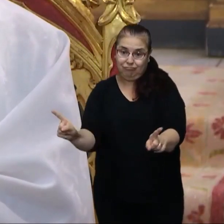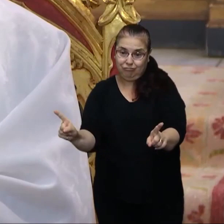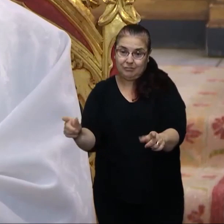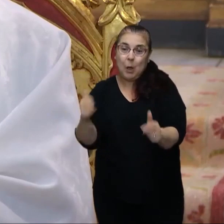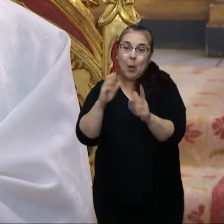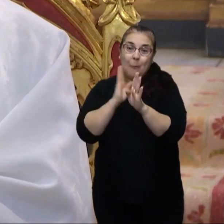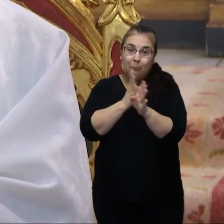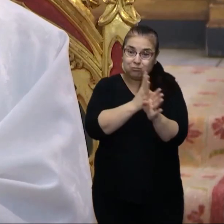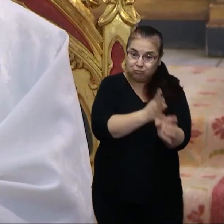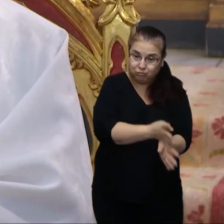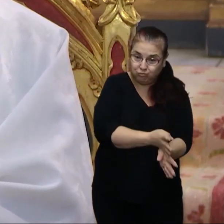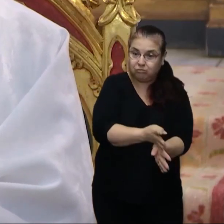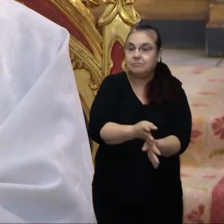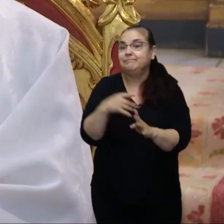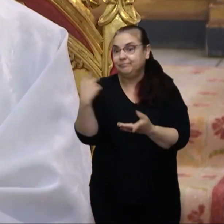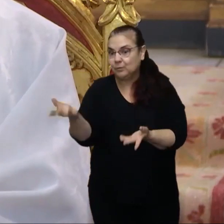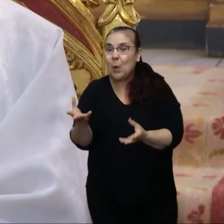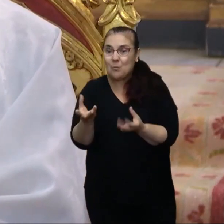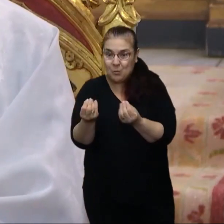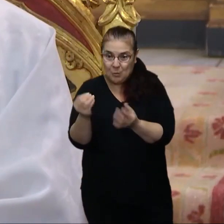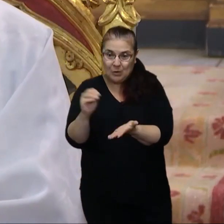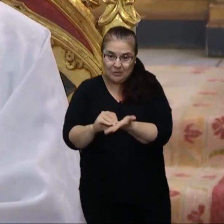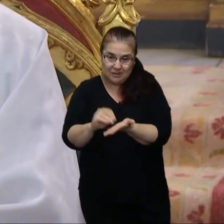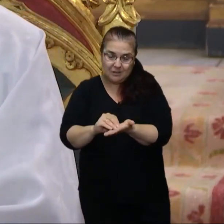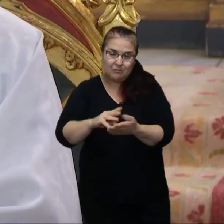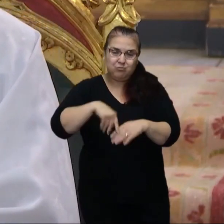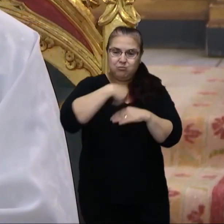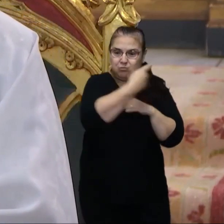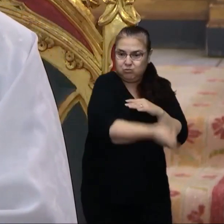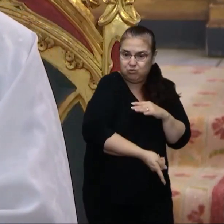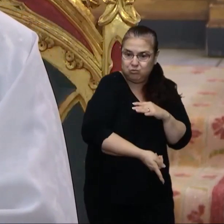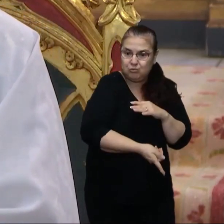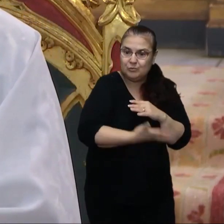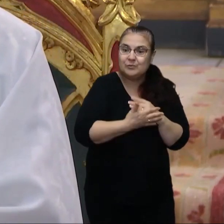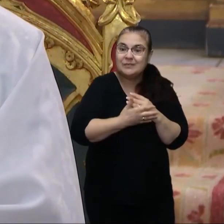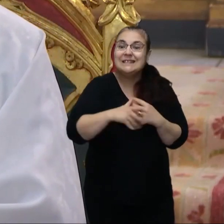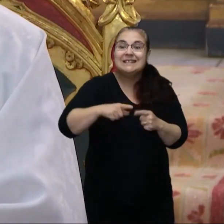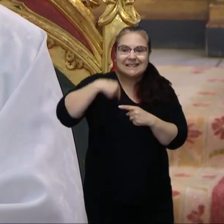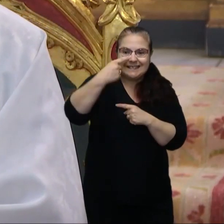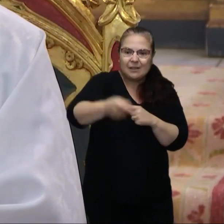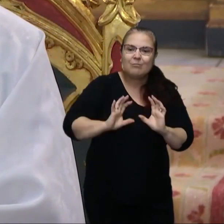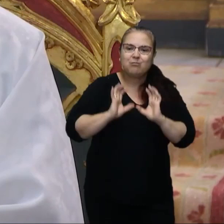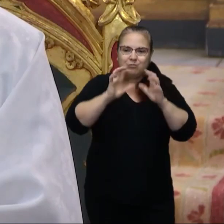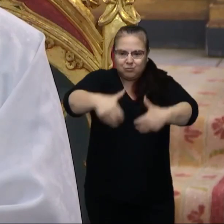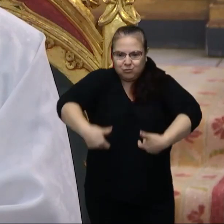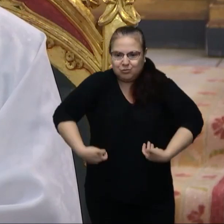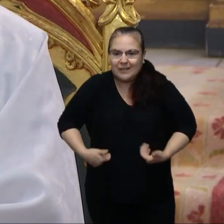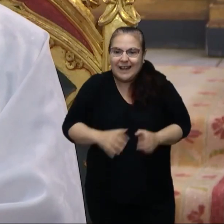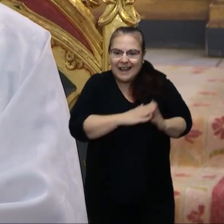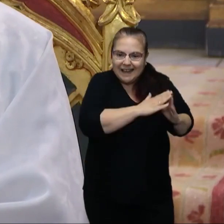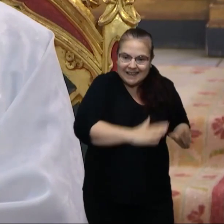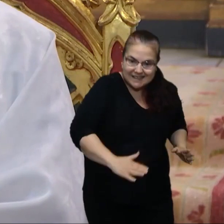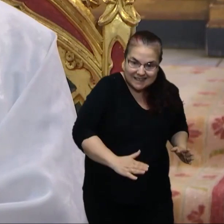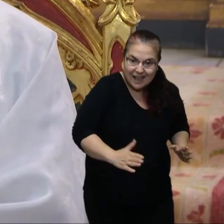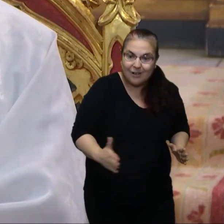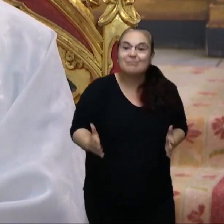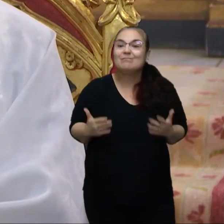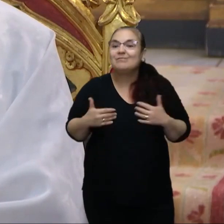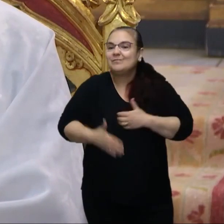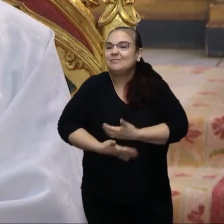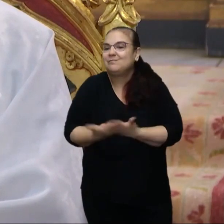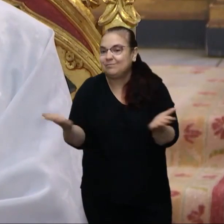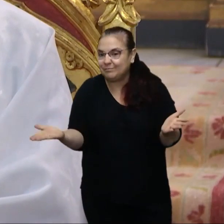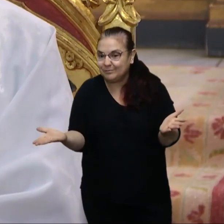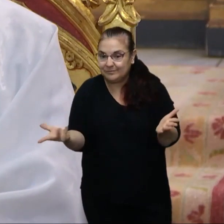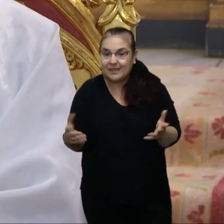y ser desterrado en varias ocasiones. Finalmente regresó a la Iglesia que se le había confiado, donde después